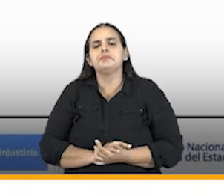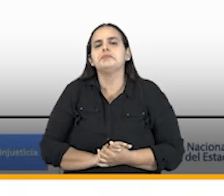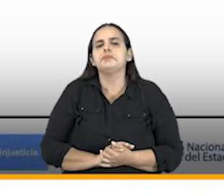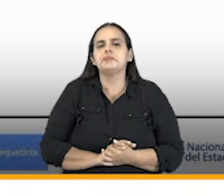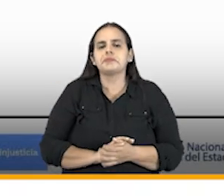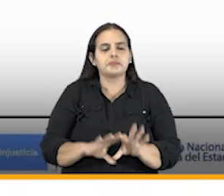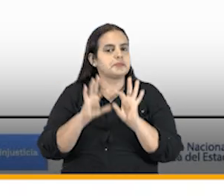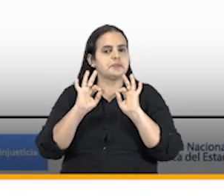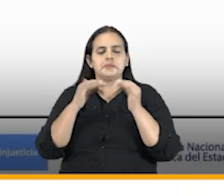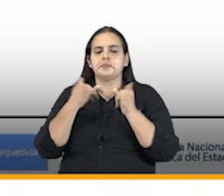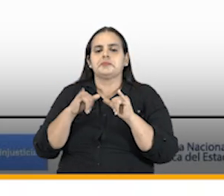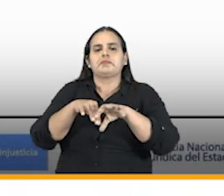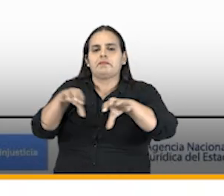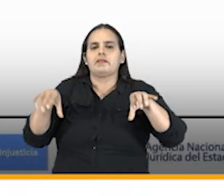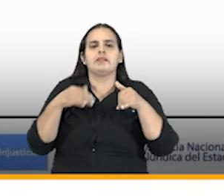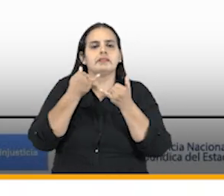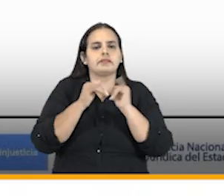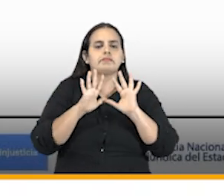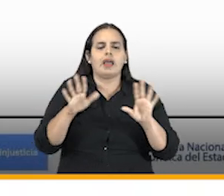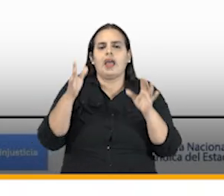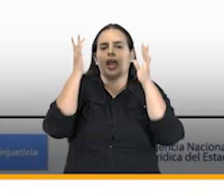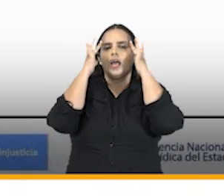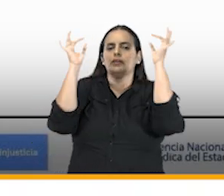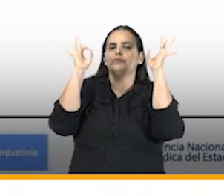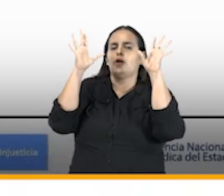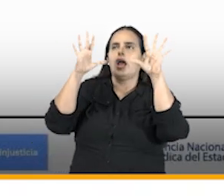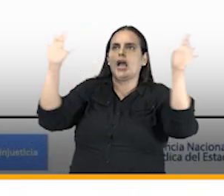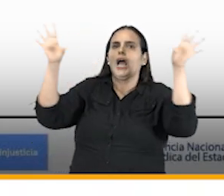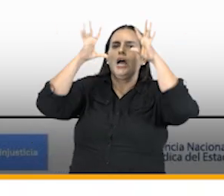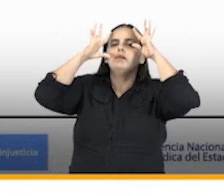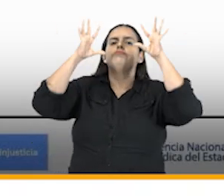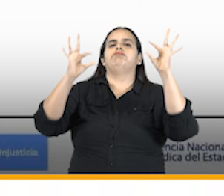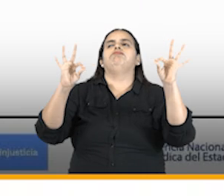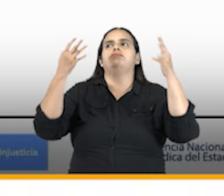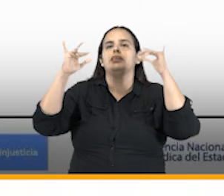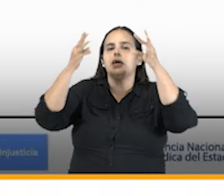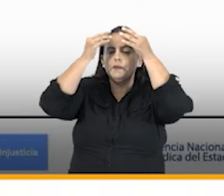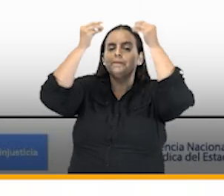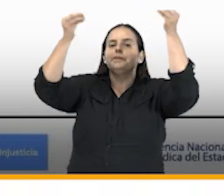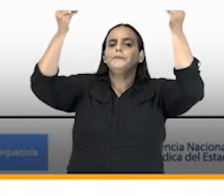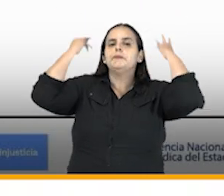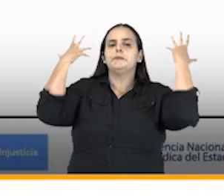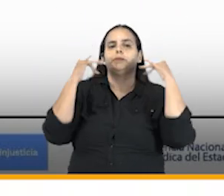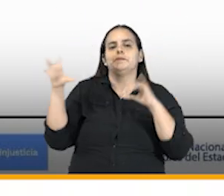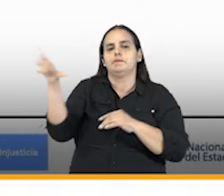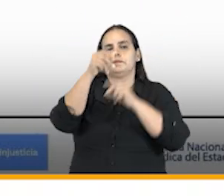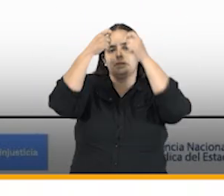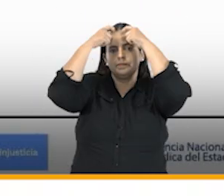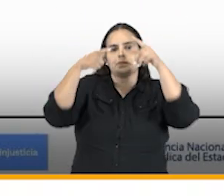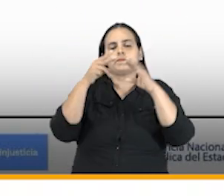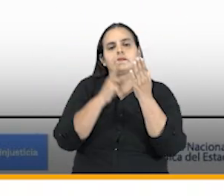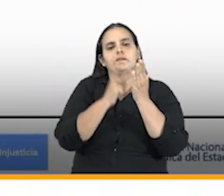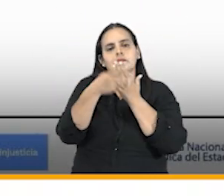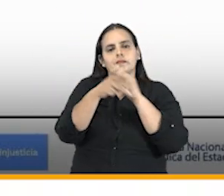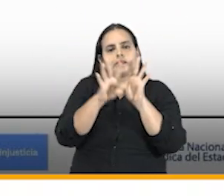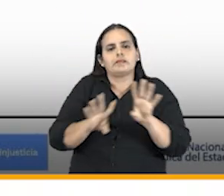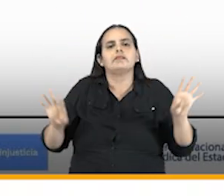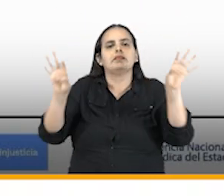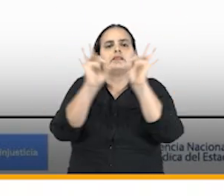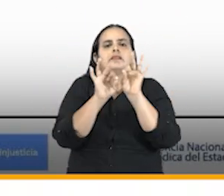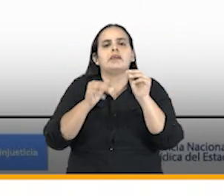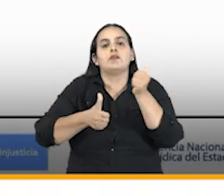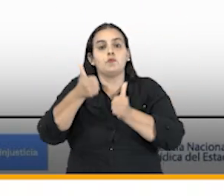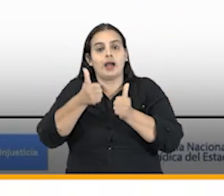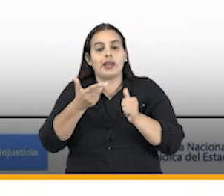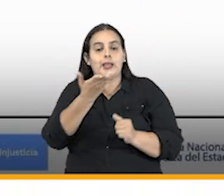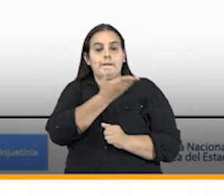la sentencia está ejecutoriada y este es un dolor de cabeza menos para el estado un pleito también importante relacionado con las